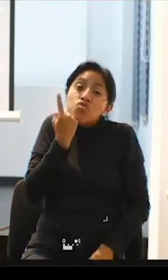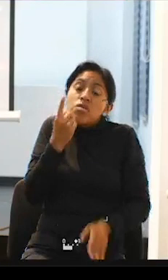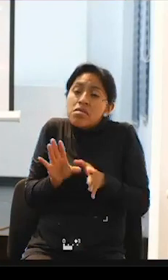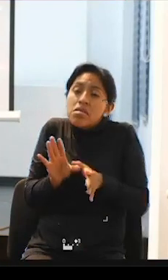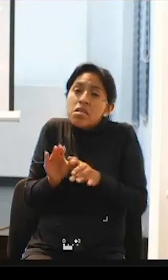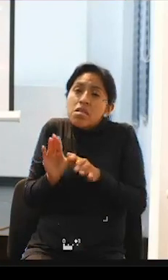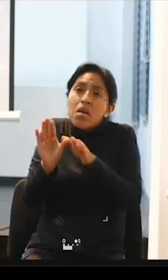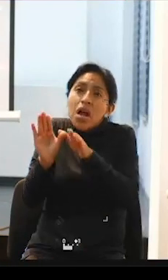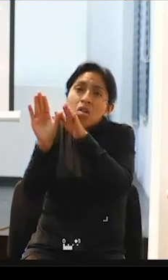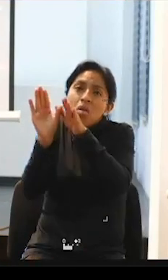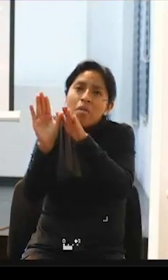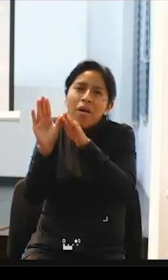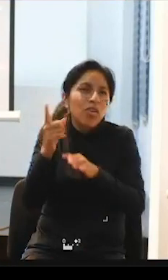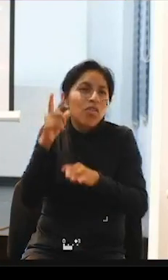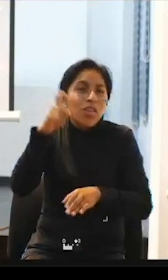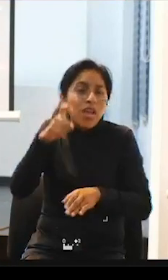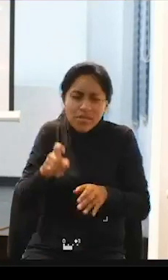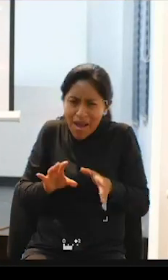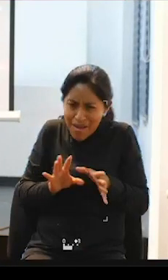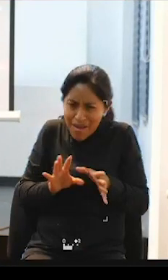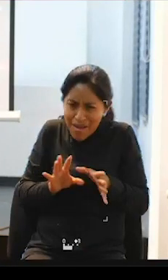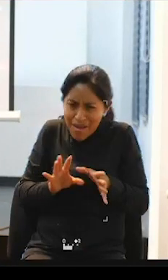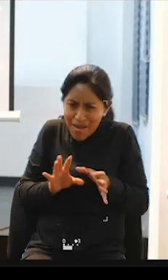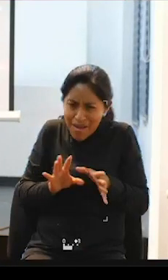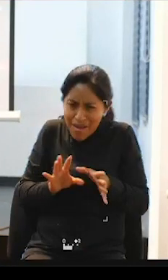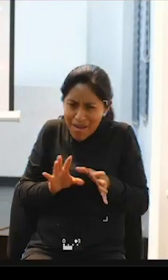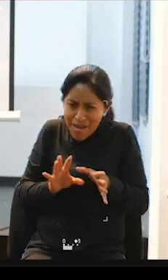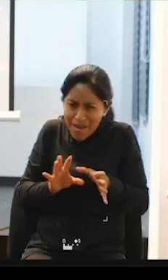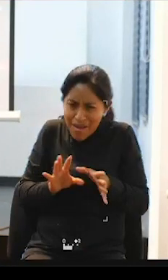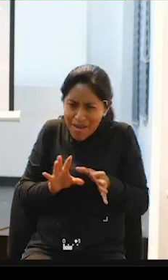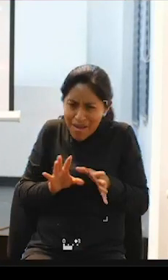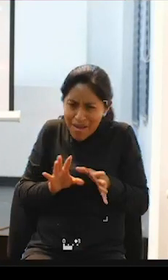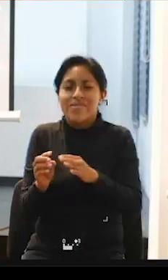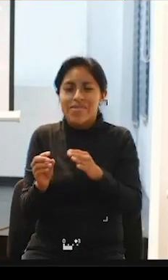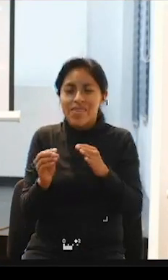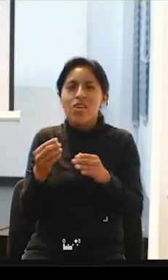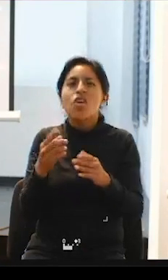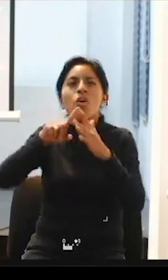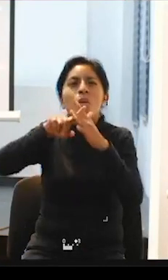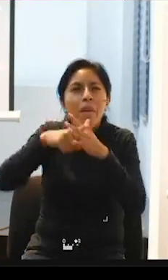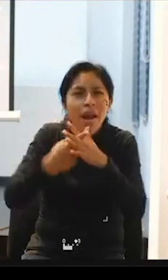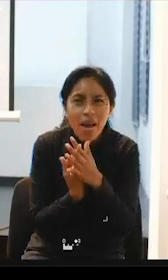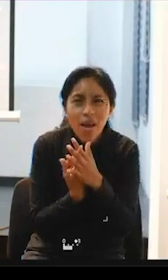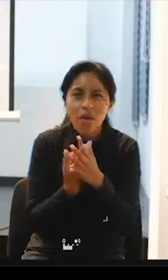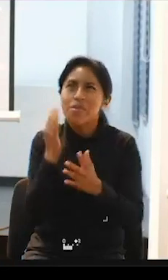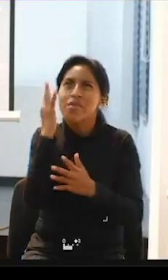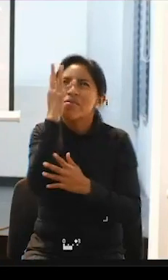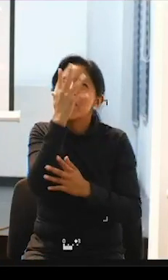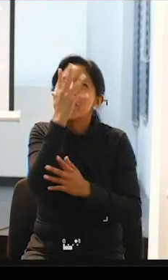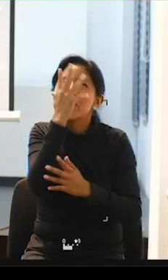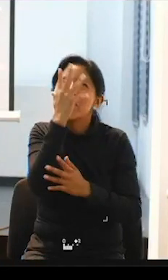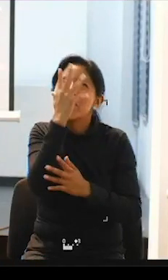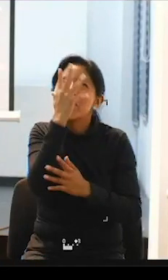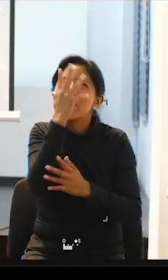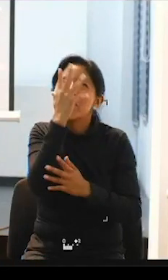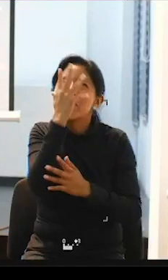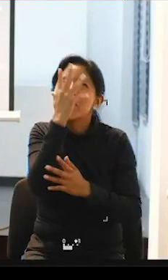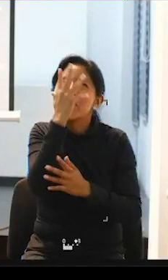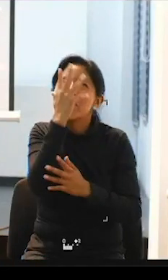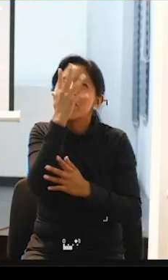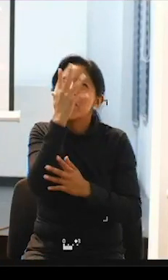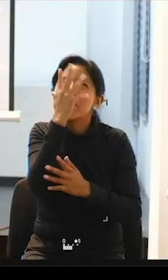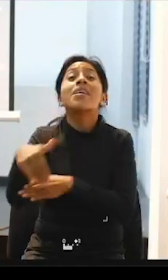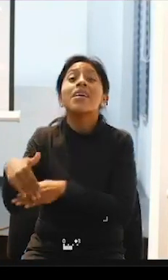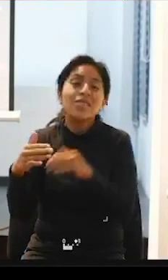iniciar la primavera así lo estamos viendo con quienes están presentes acá entonces muy buenas noches y hasta la siguiente oportunidad